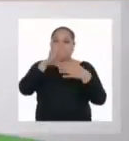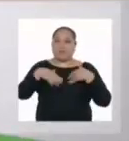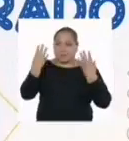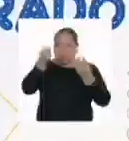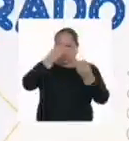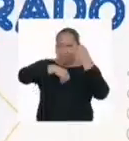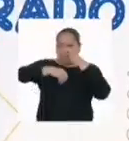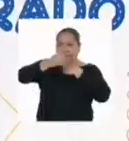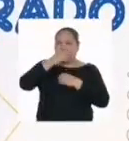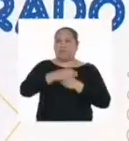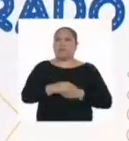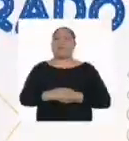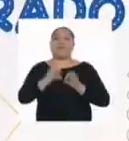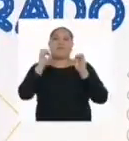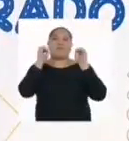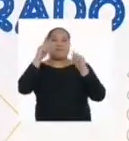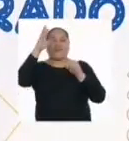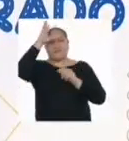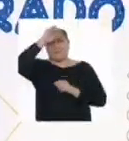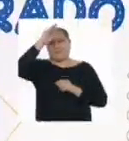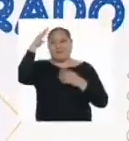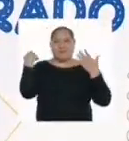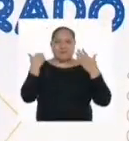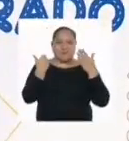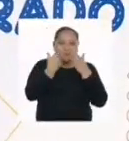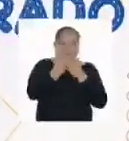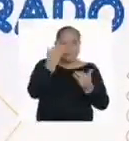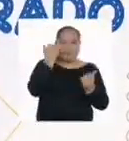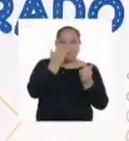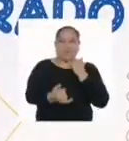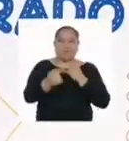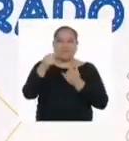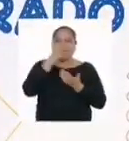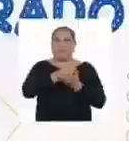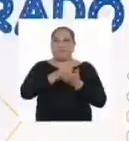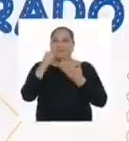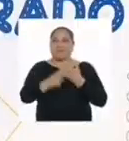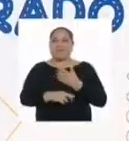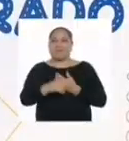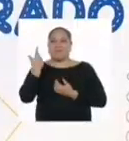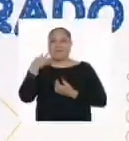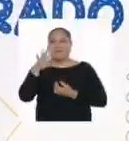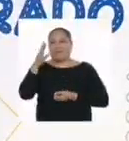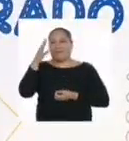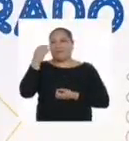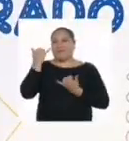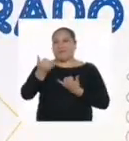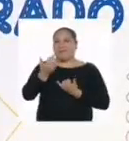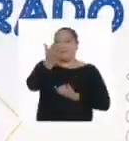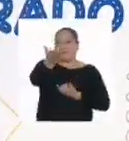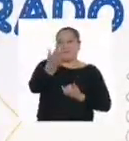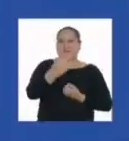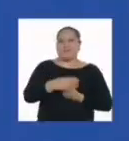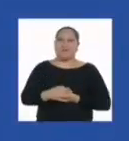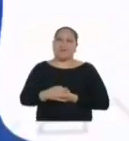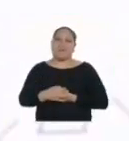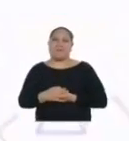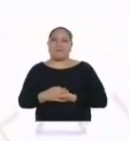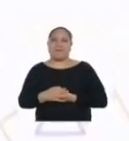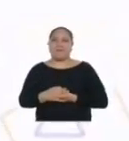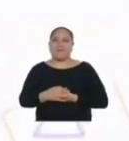consuman. Bueno, chicas y chicos, ya estamos llegando al final del programa. Y como siempre, ahora el turno es de ustedes.